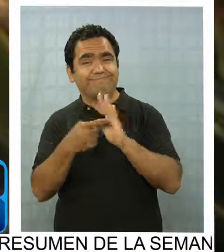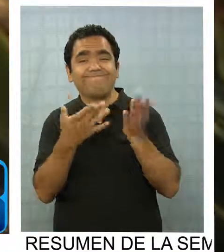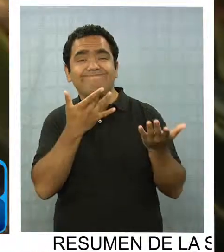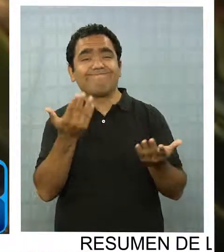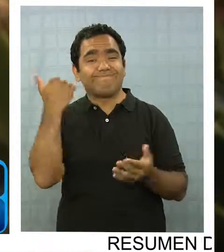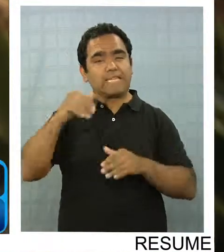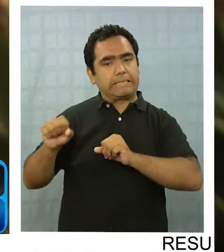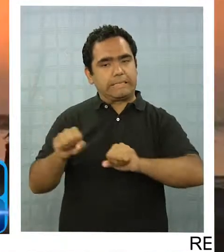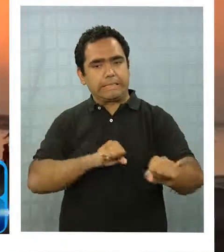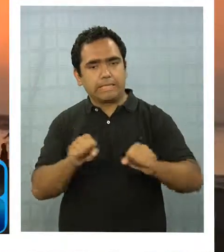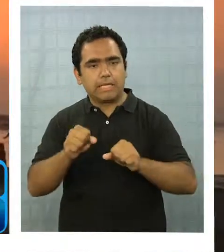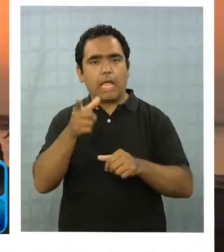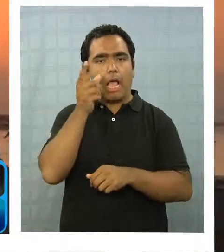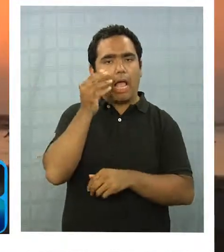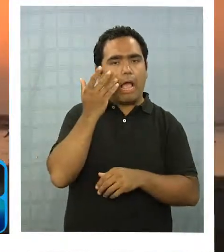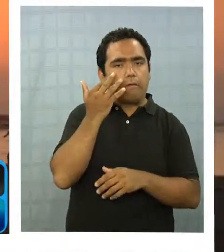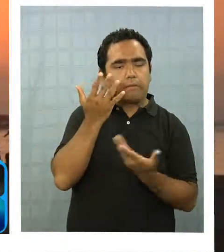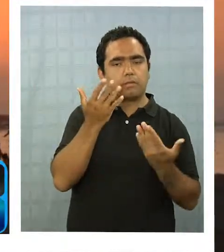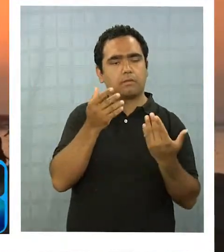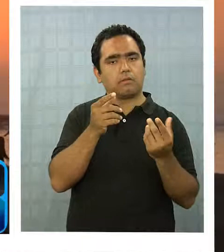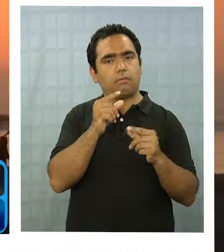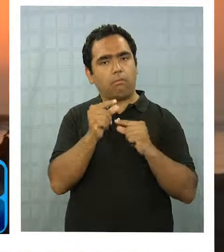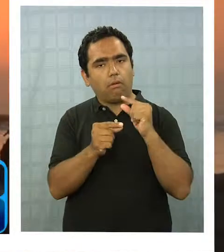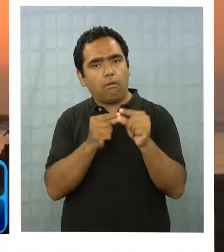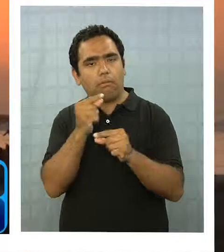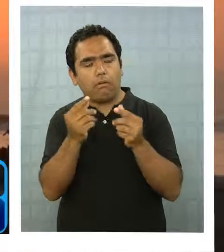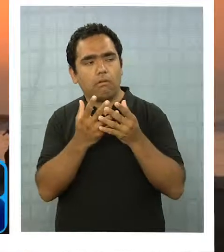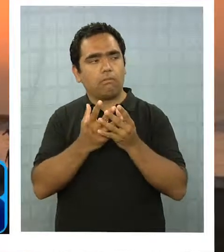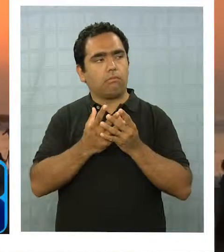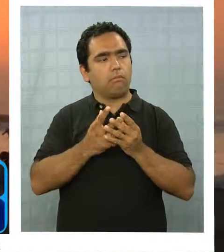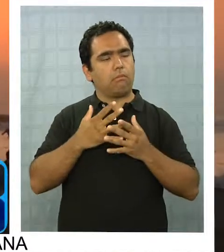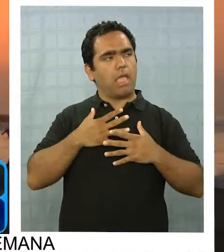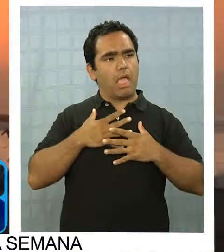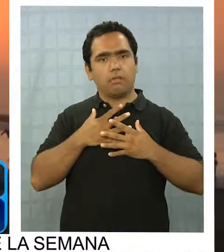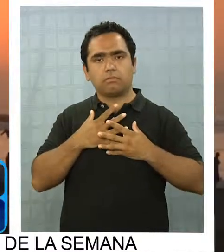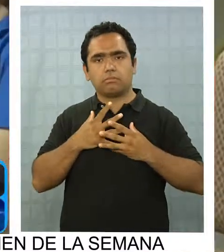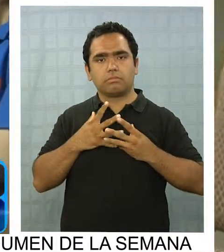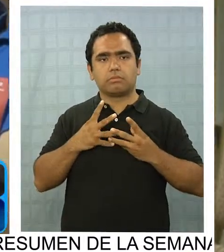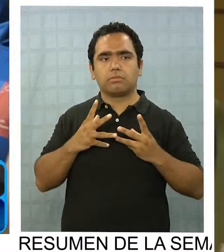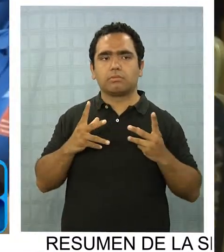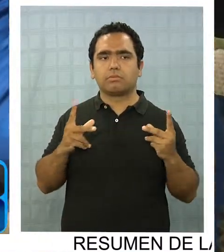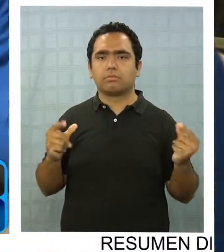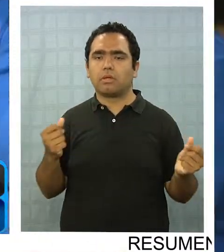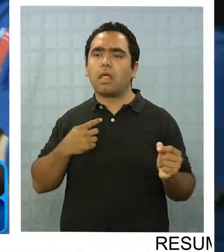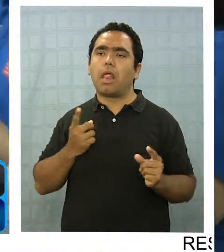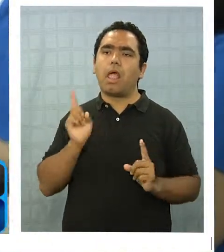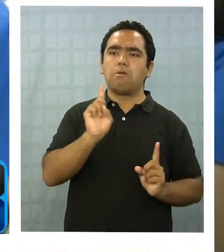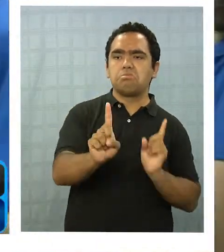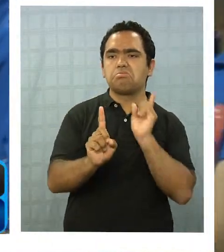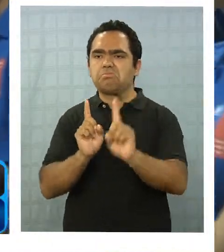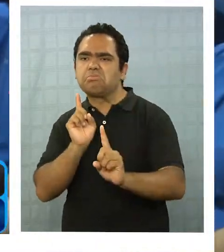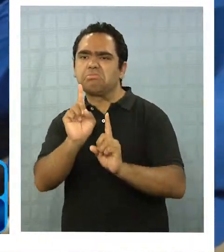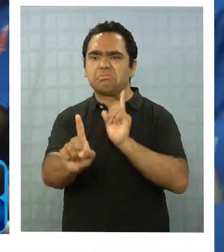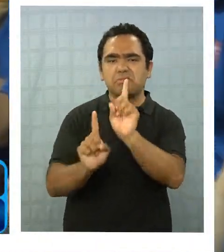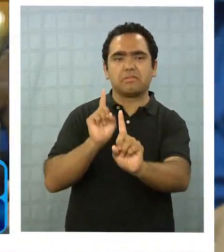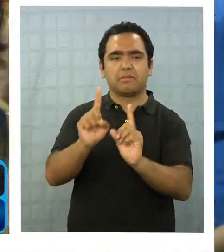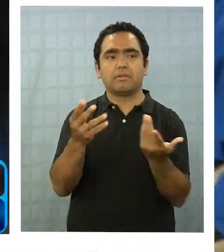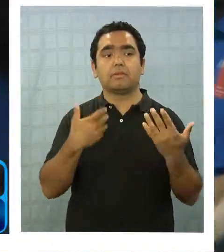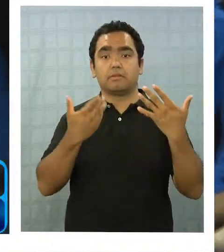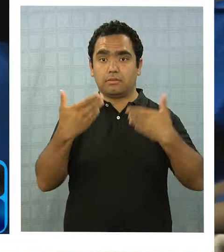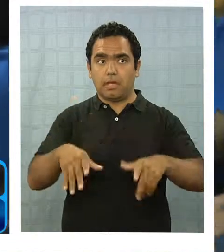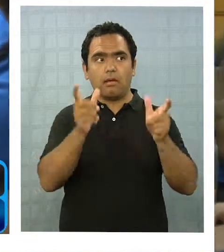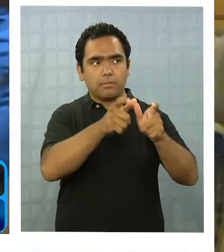de abril, de a poco los turistas comienzan a perder el miedo y retornan a nuestra región. Preparándose para esta nueva etapa están los